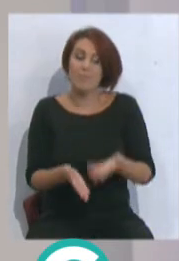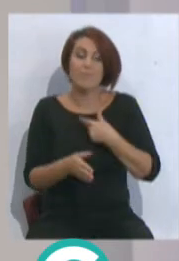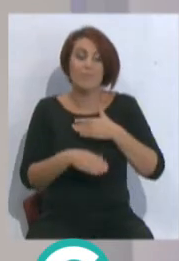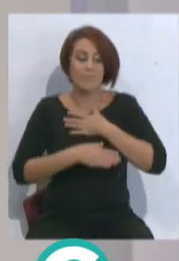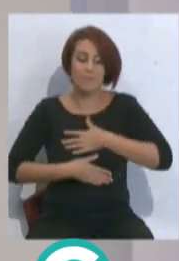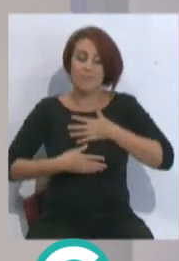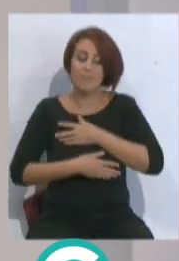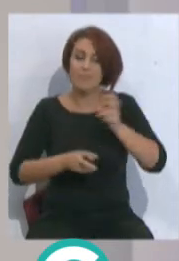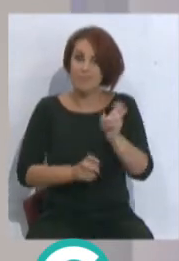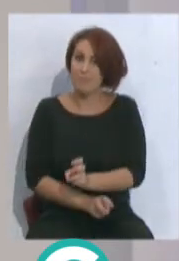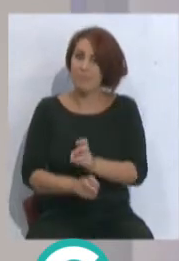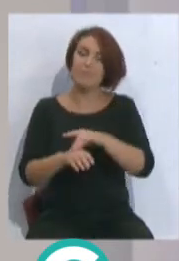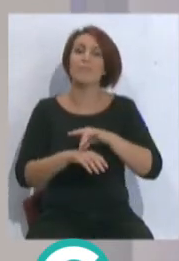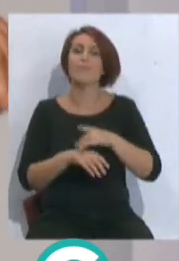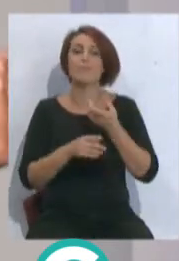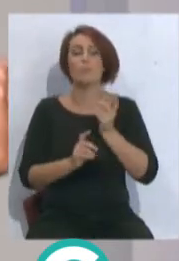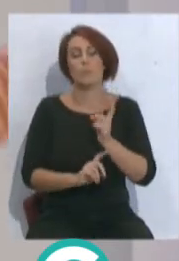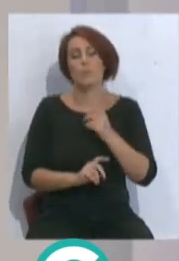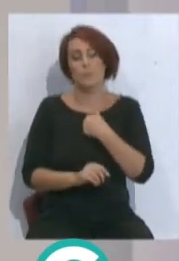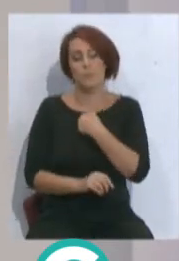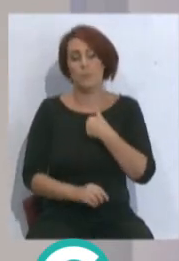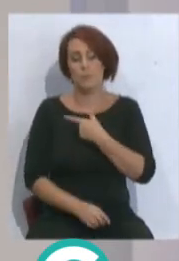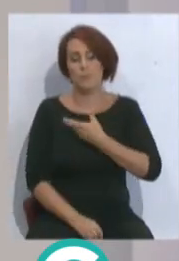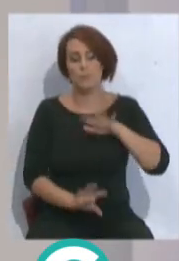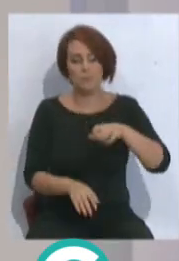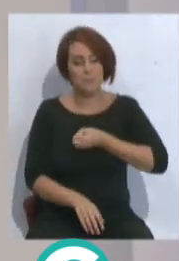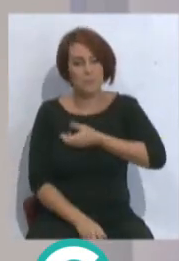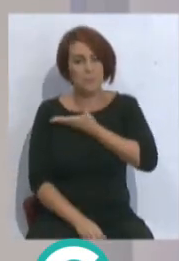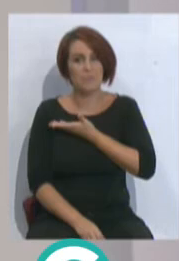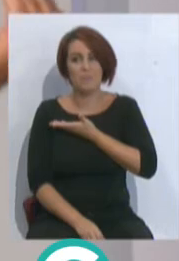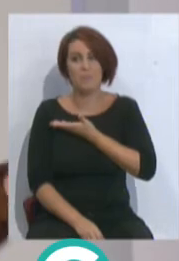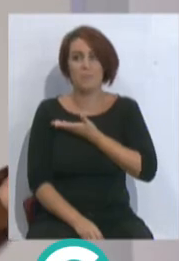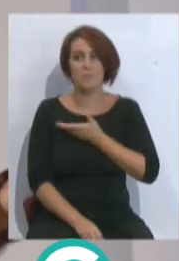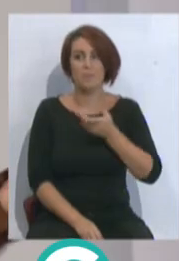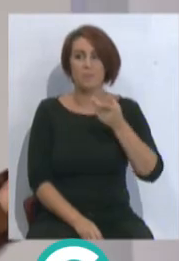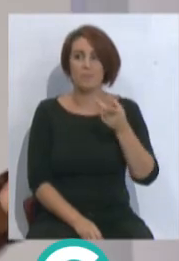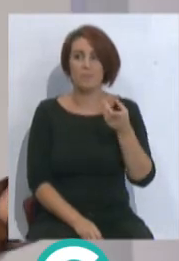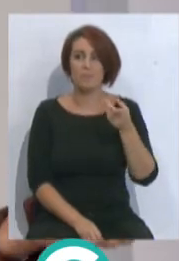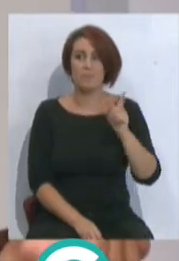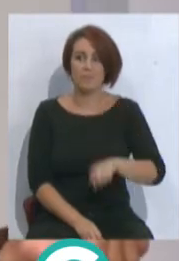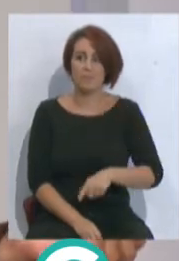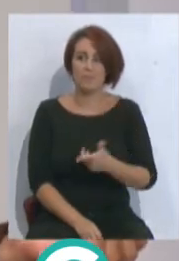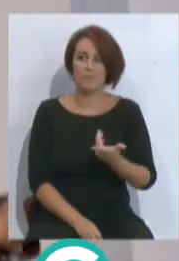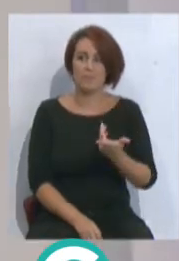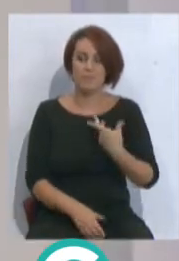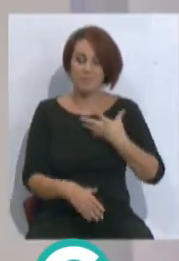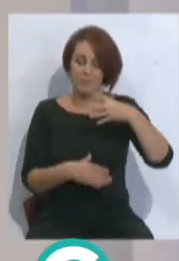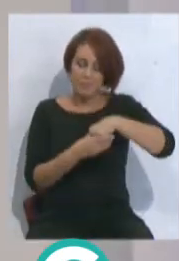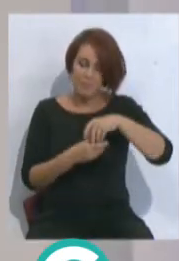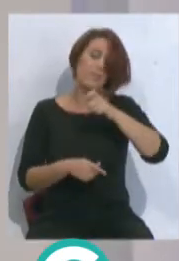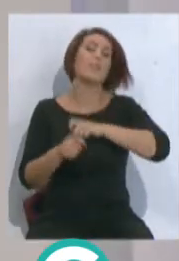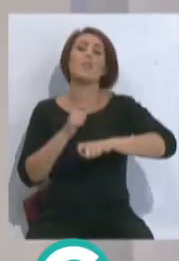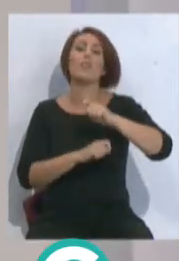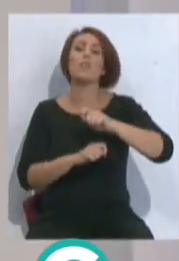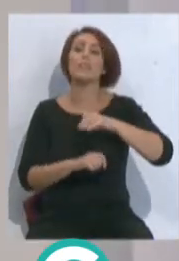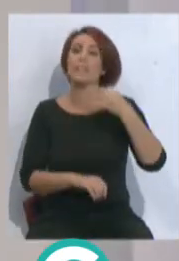venido a tu programa y de invitarnos, y no solo como aficionado localista, como miembro de la